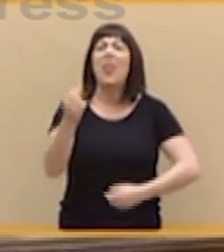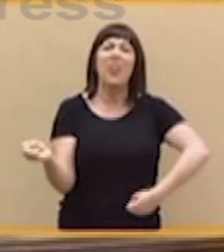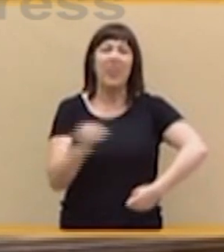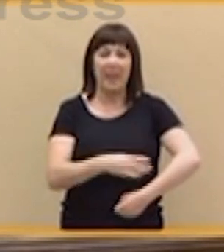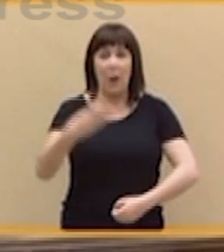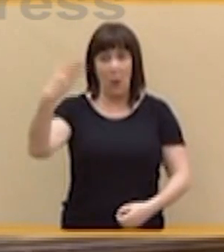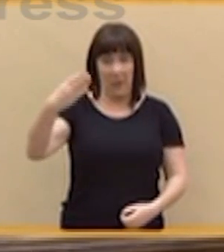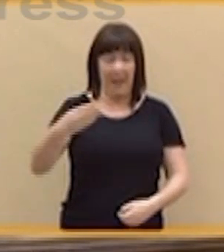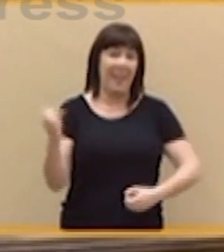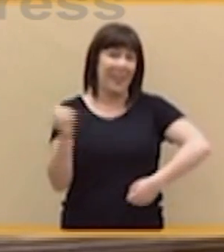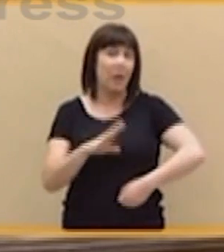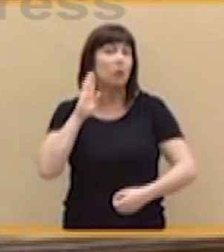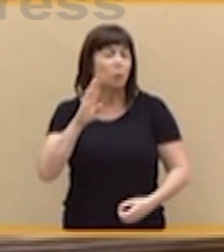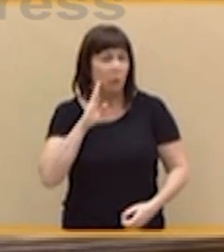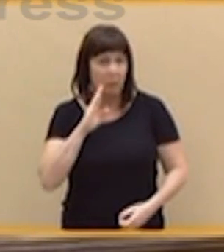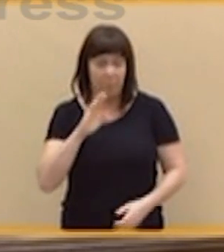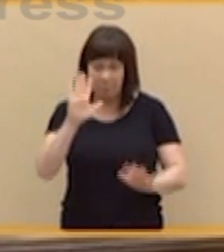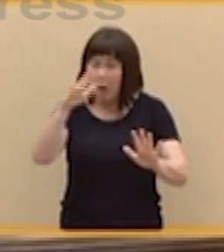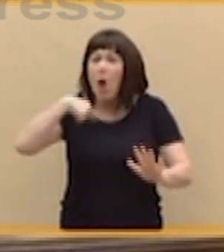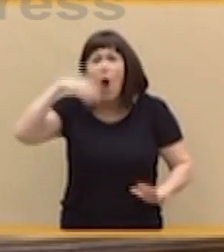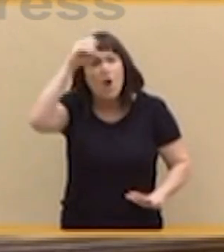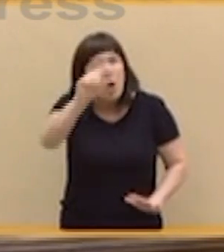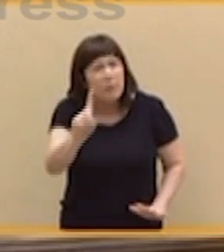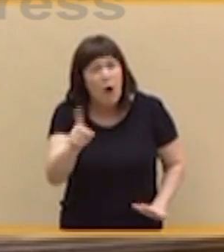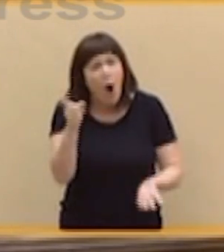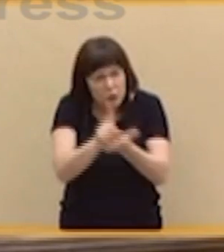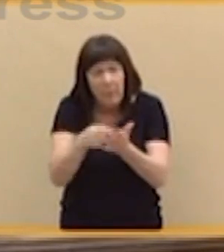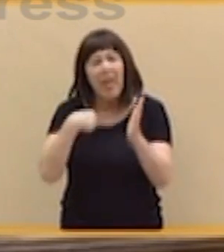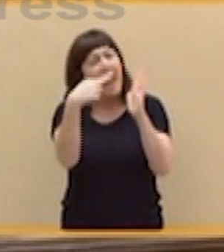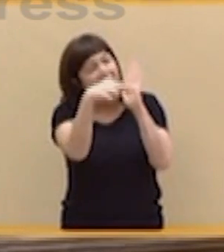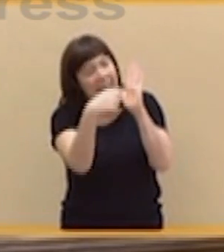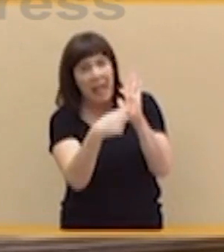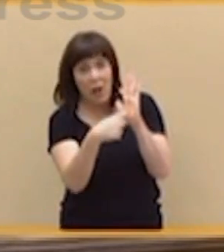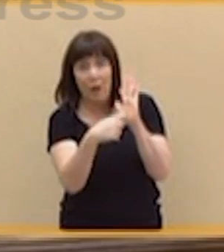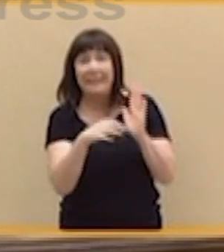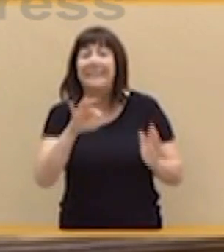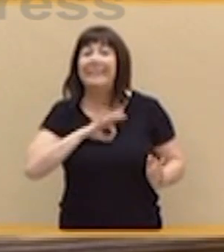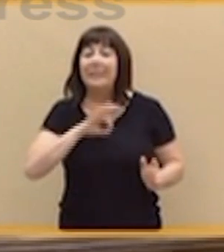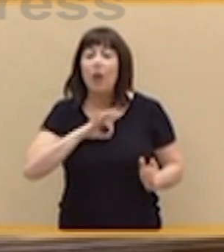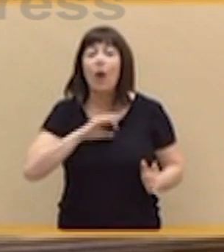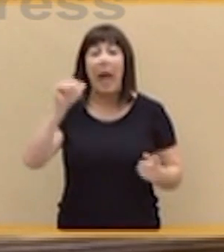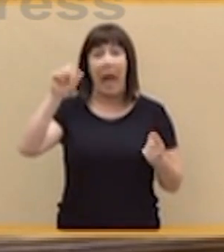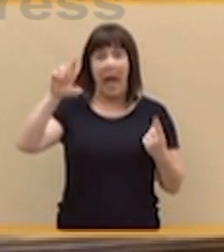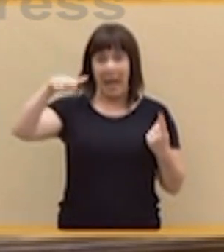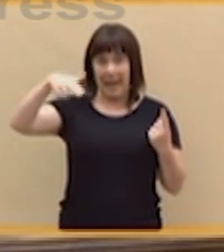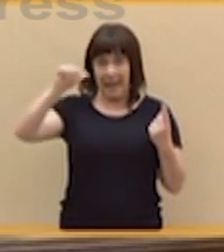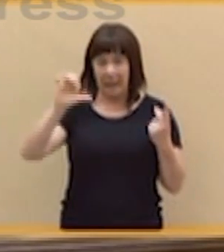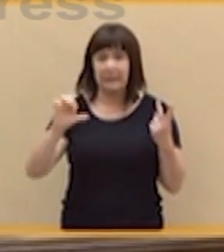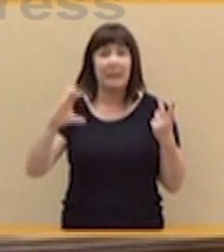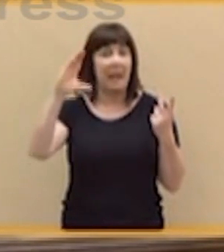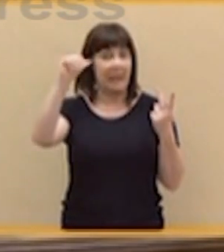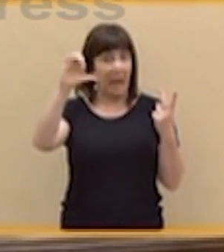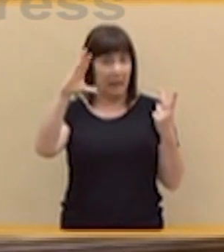opino, leo la sentencia. Los señores Arenas, Álvarez Cascos, García